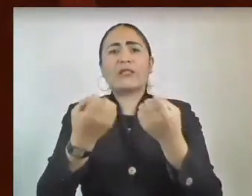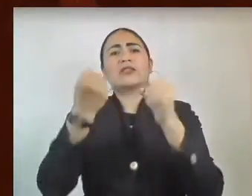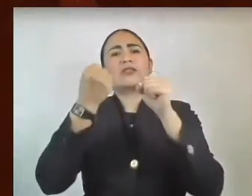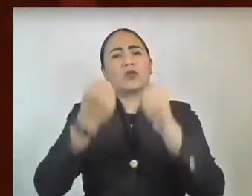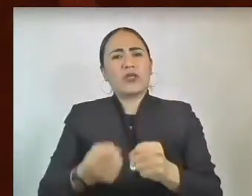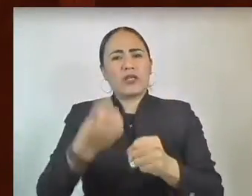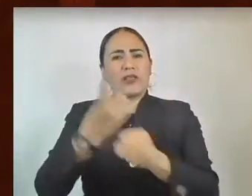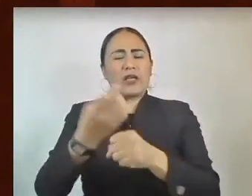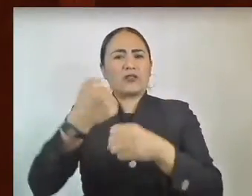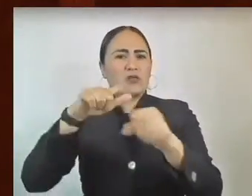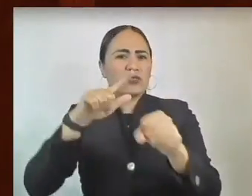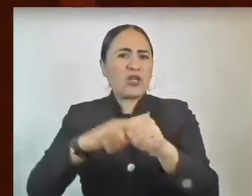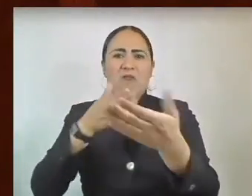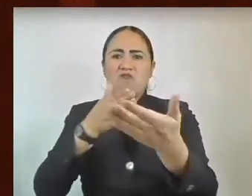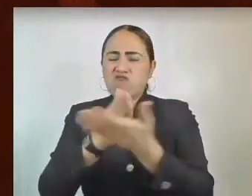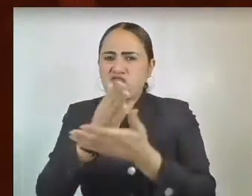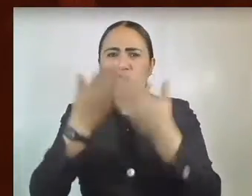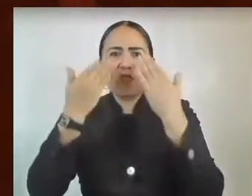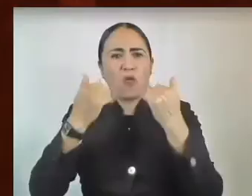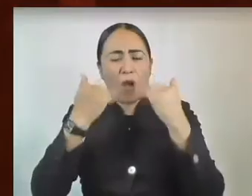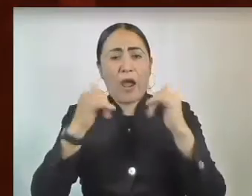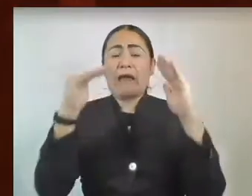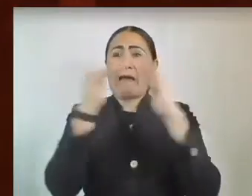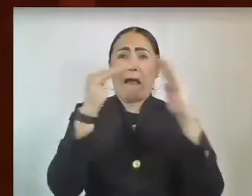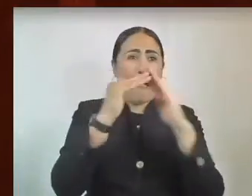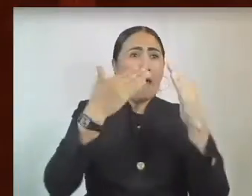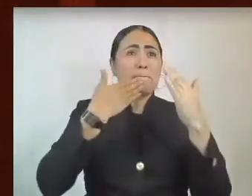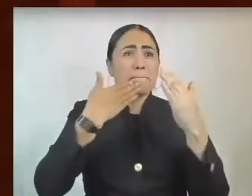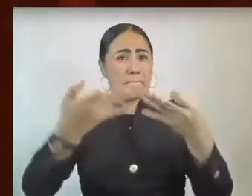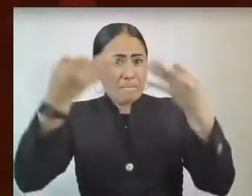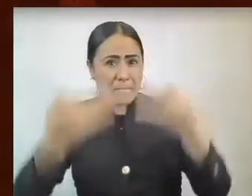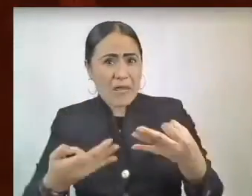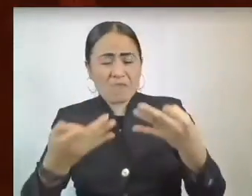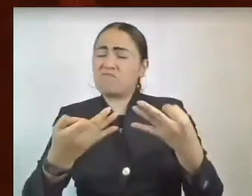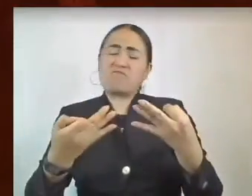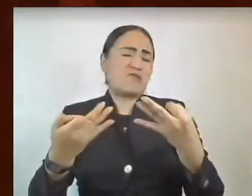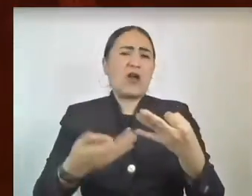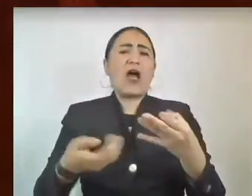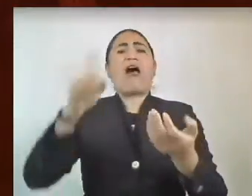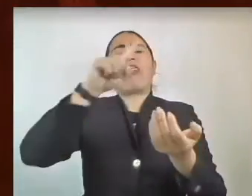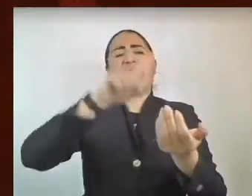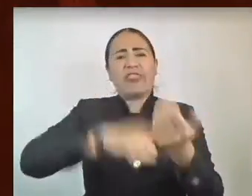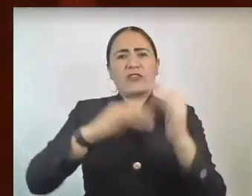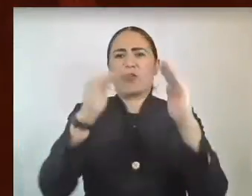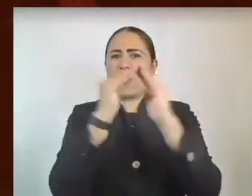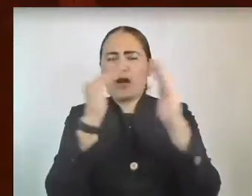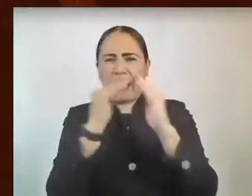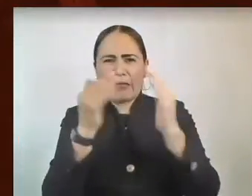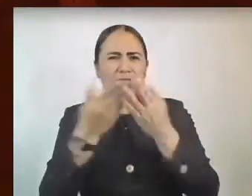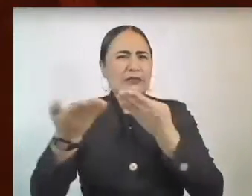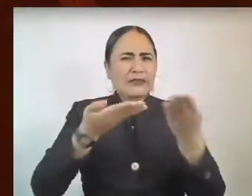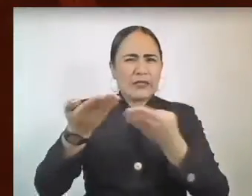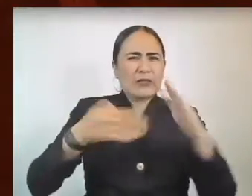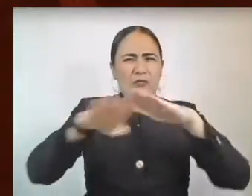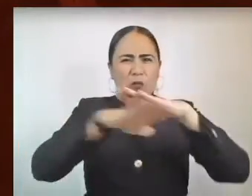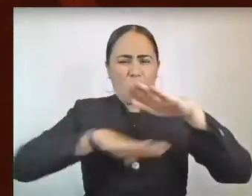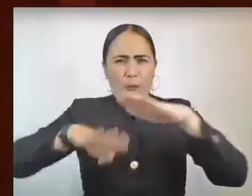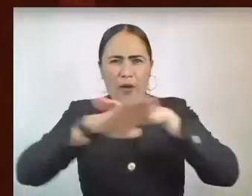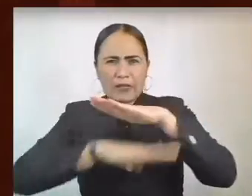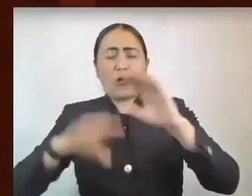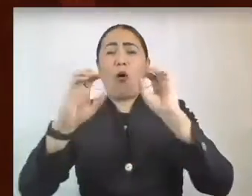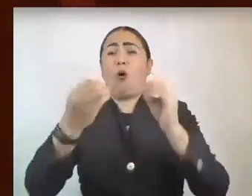calidad y espacios de la vivienda, servicios básicos en la vivienda y acceso a la alimentación,